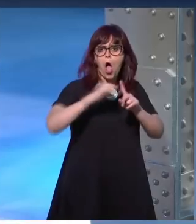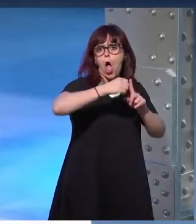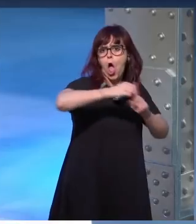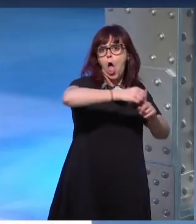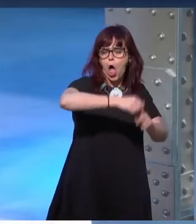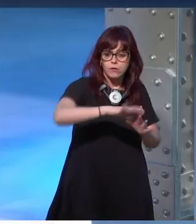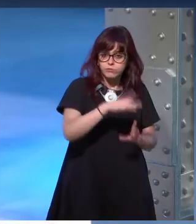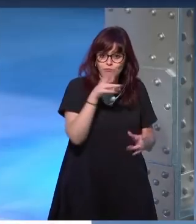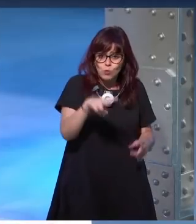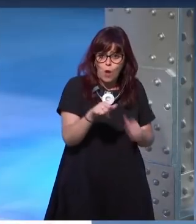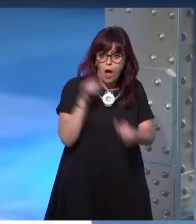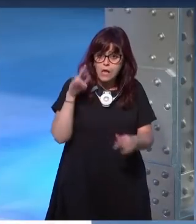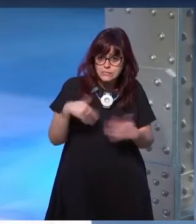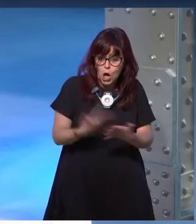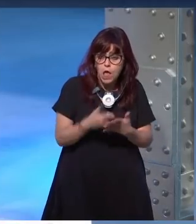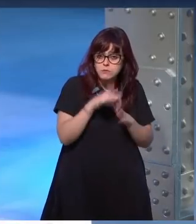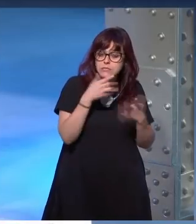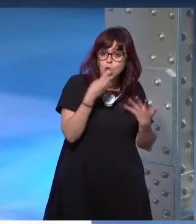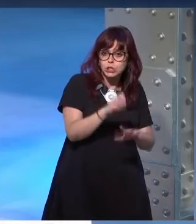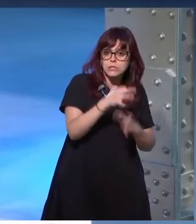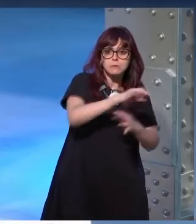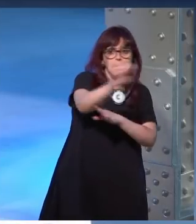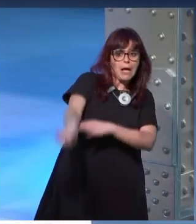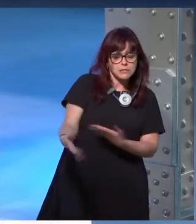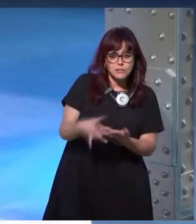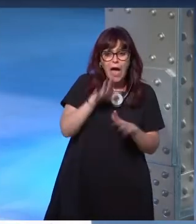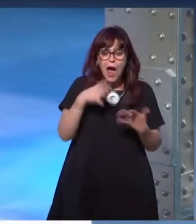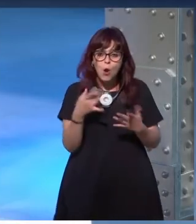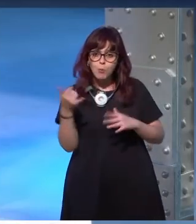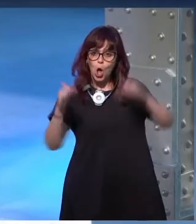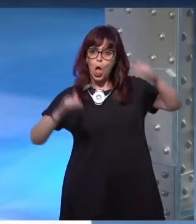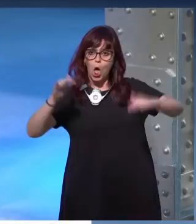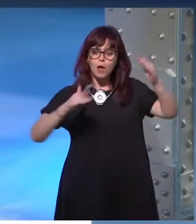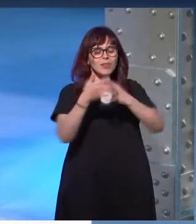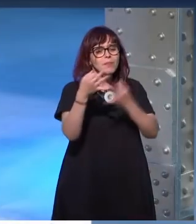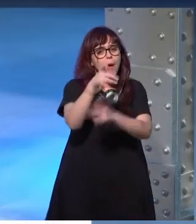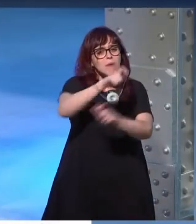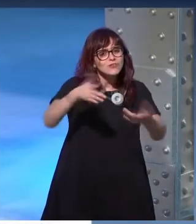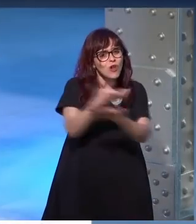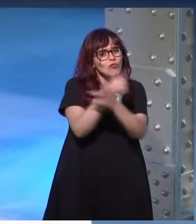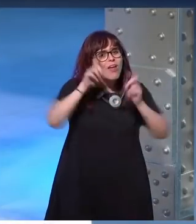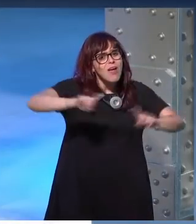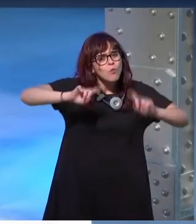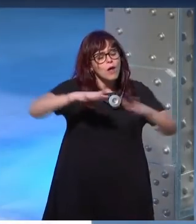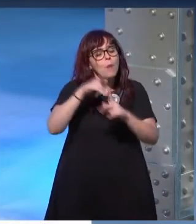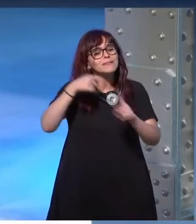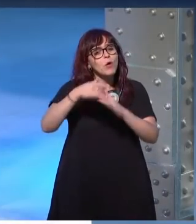eso no lo has vivido nunca si eres parte del 80 tenemos que educar a la población para que entienda realmente que es igualdad